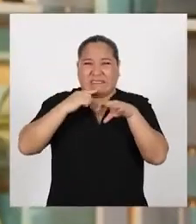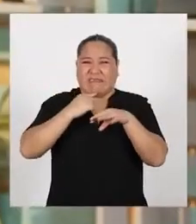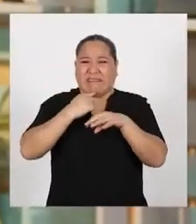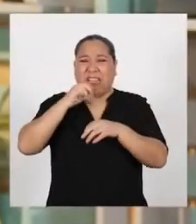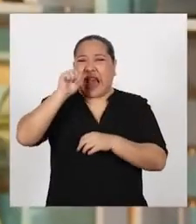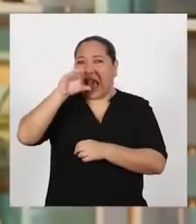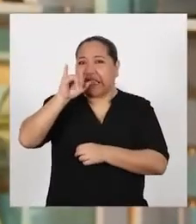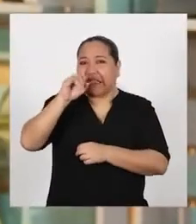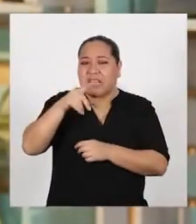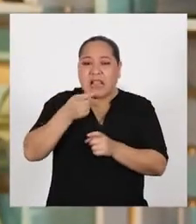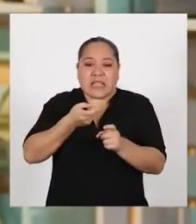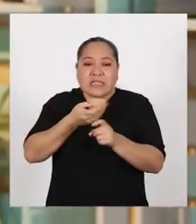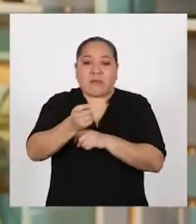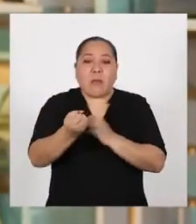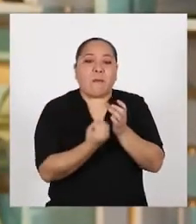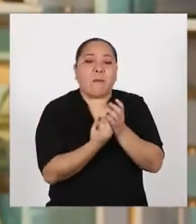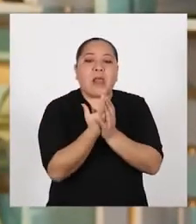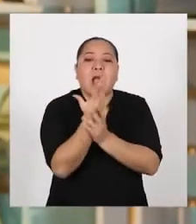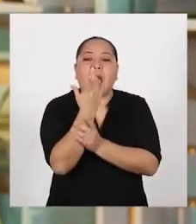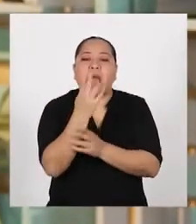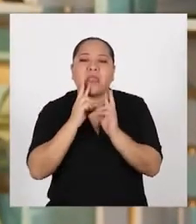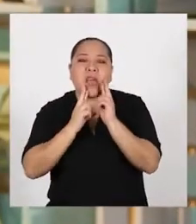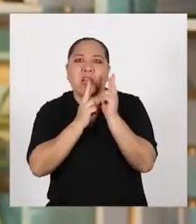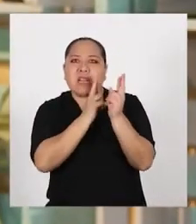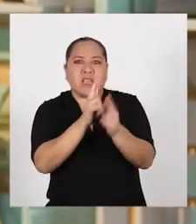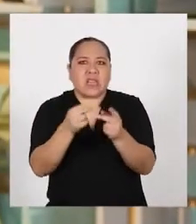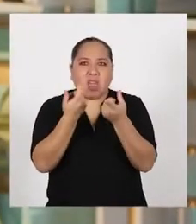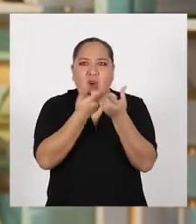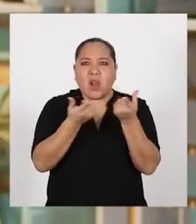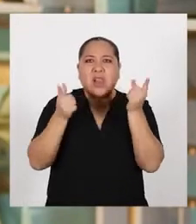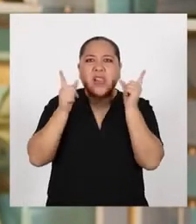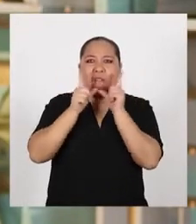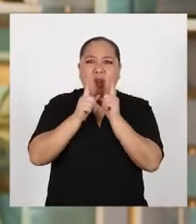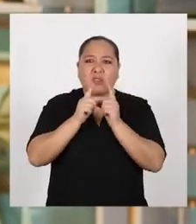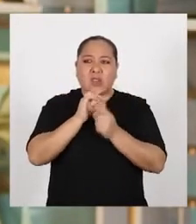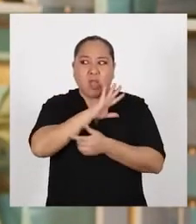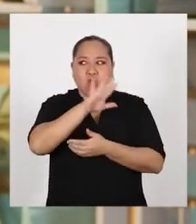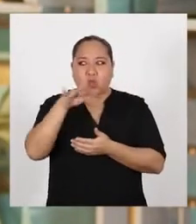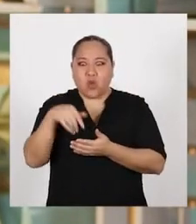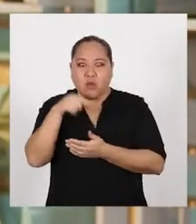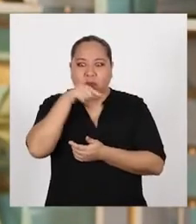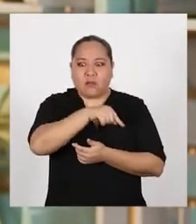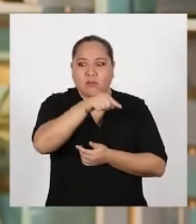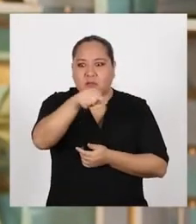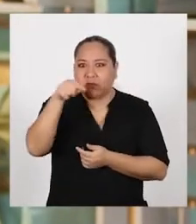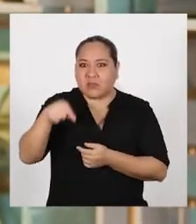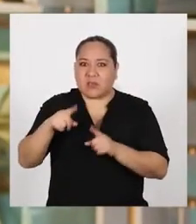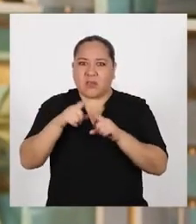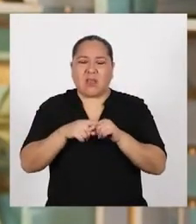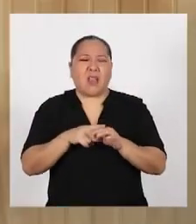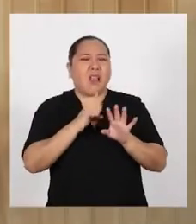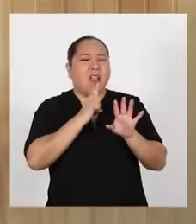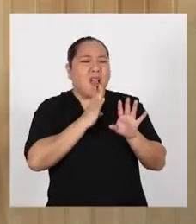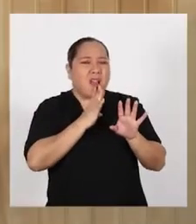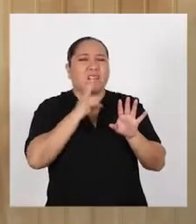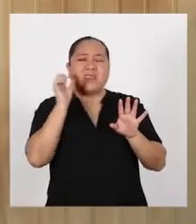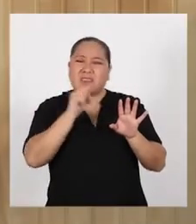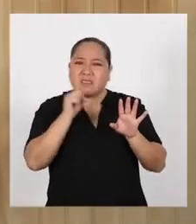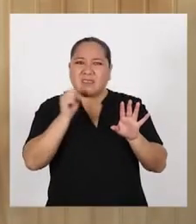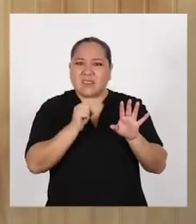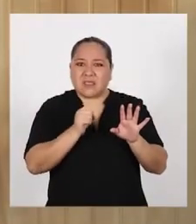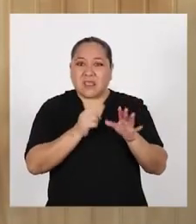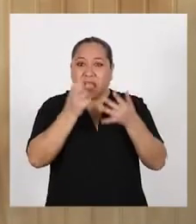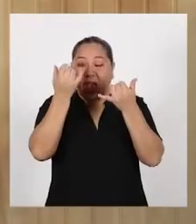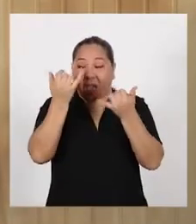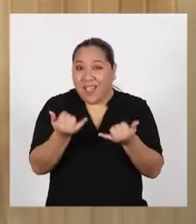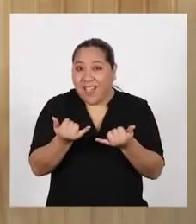ácida daña plantas, ríos, lagos y todos los organismos que dependen de ellos ¡Es verdad!